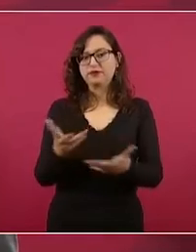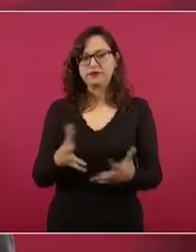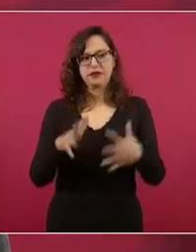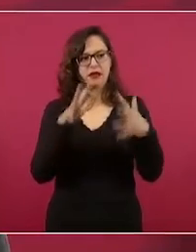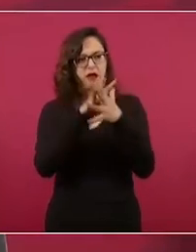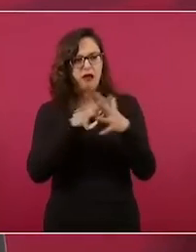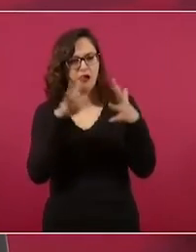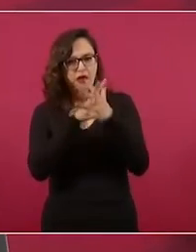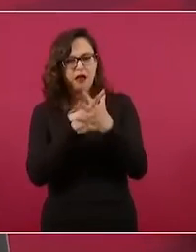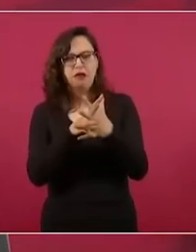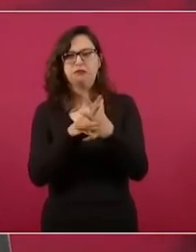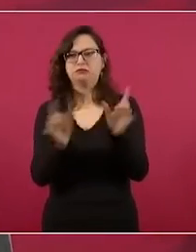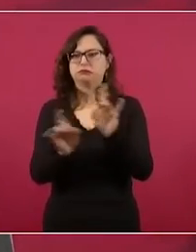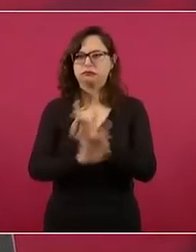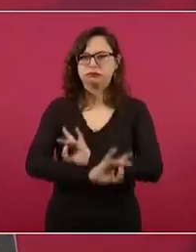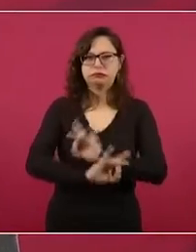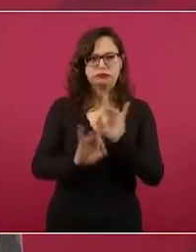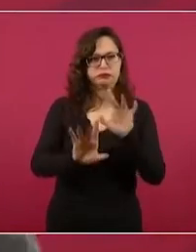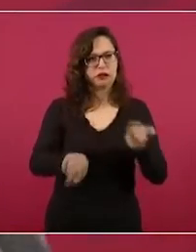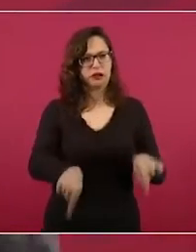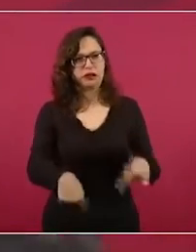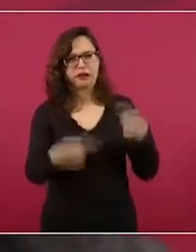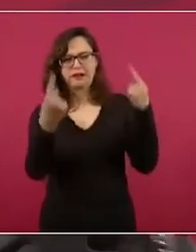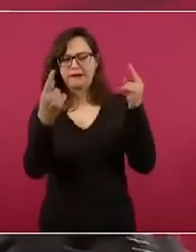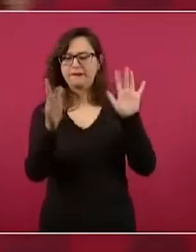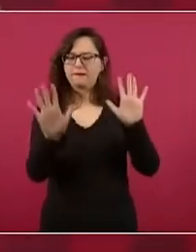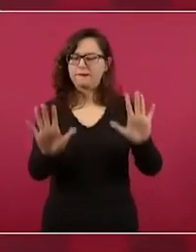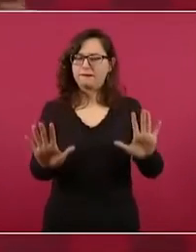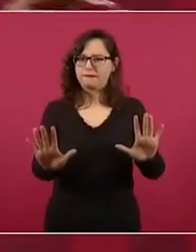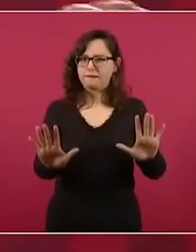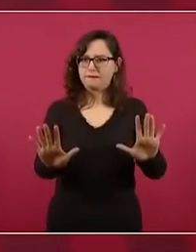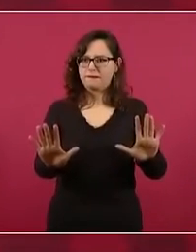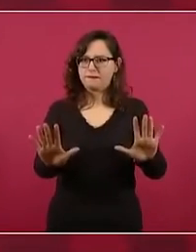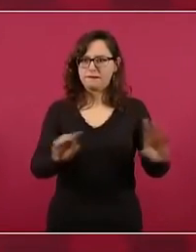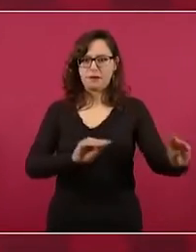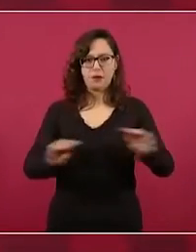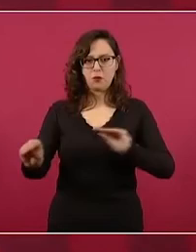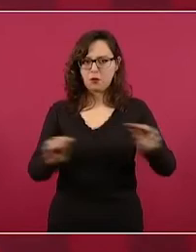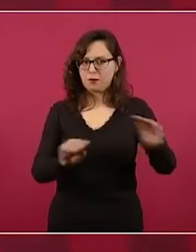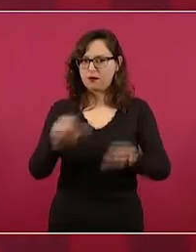provocaciones, que las cosas queden como están.